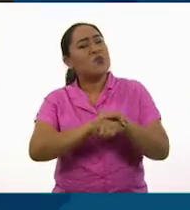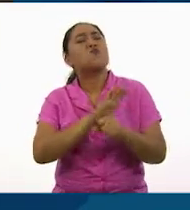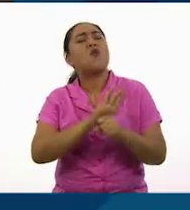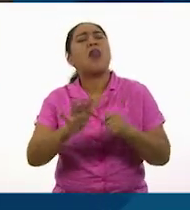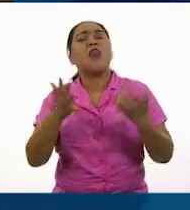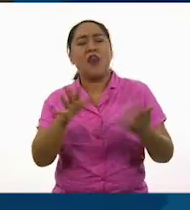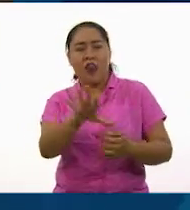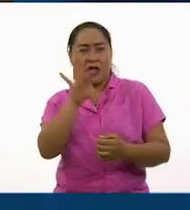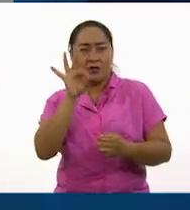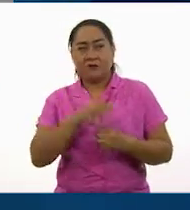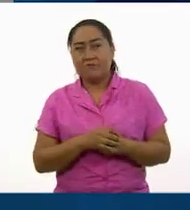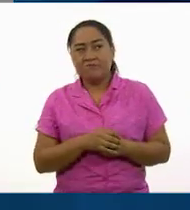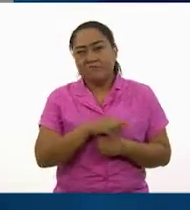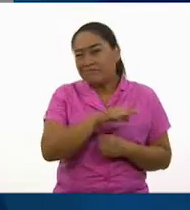¿A quién no?